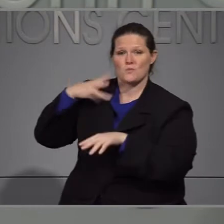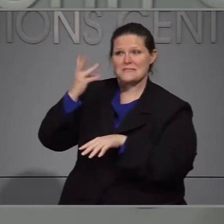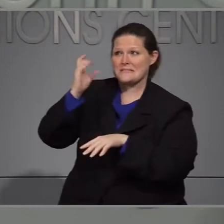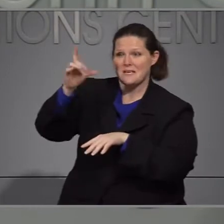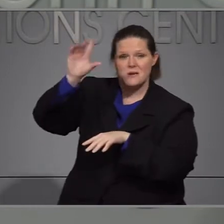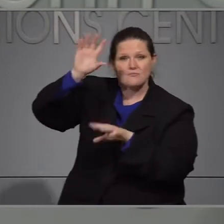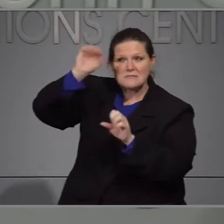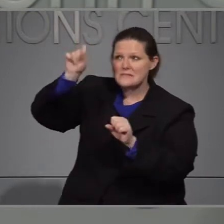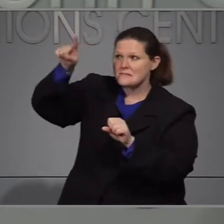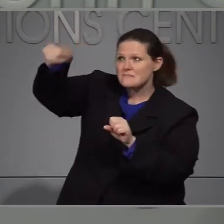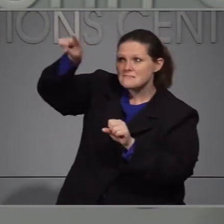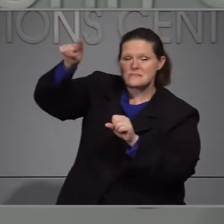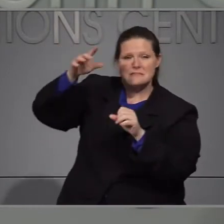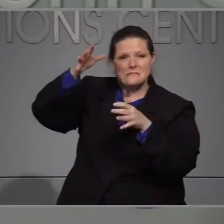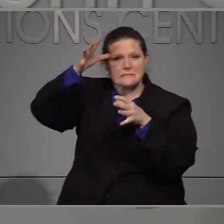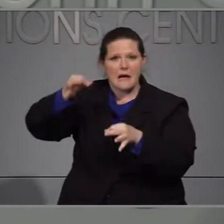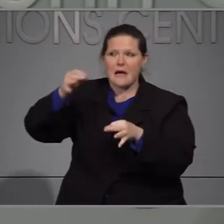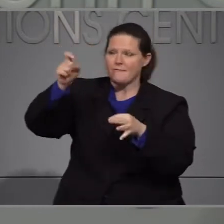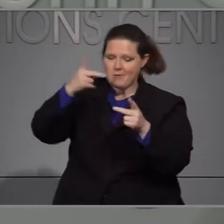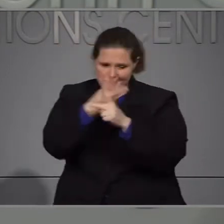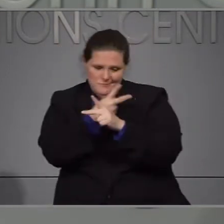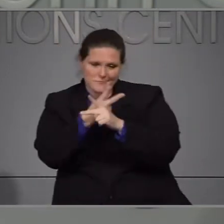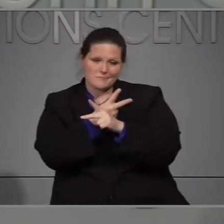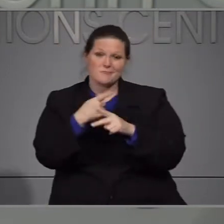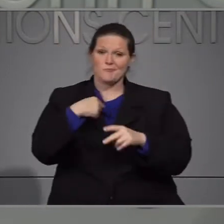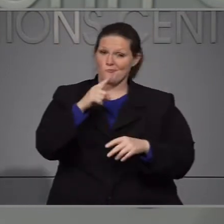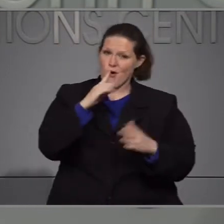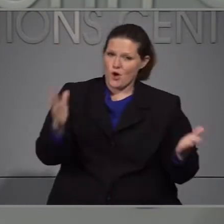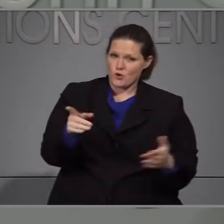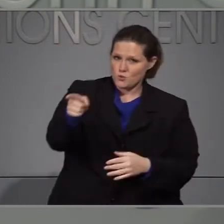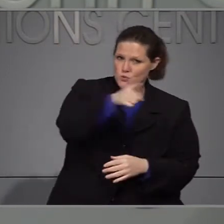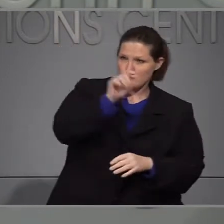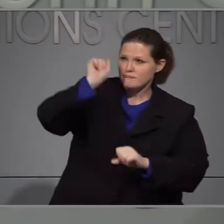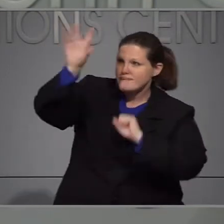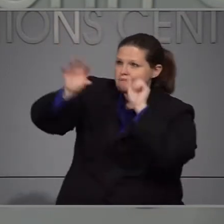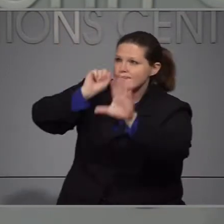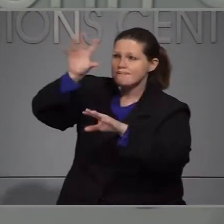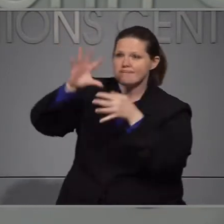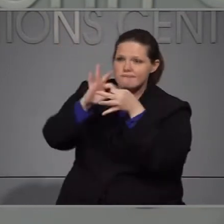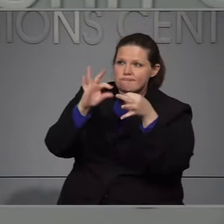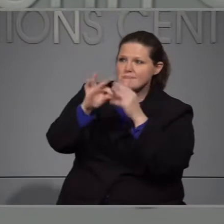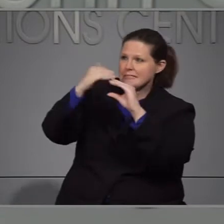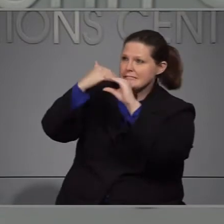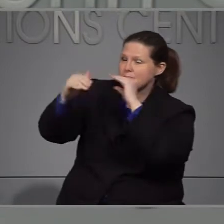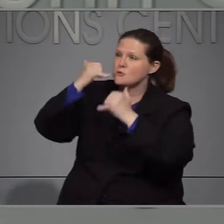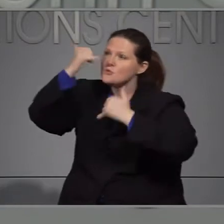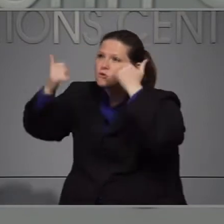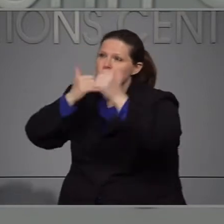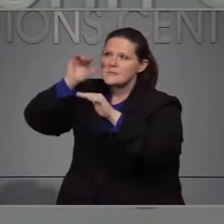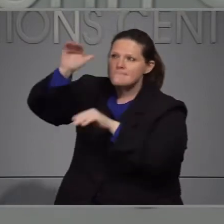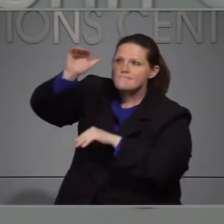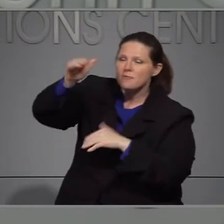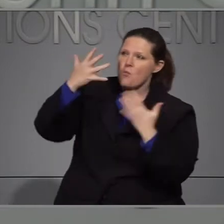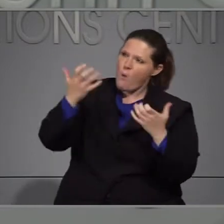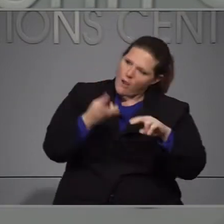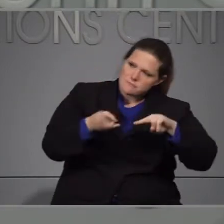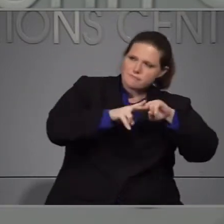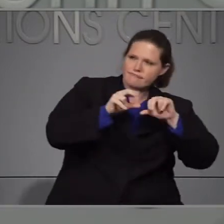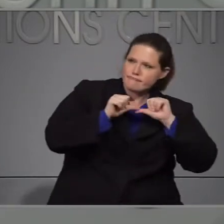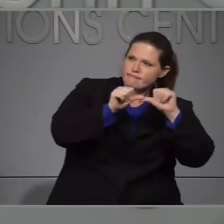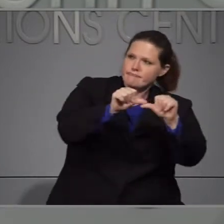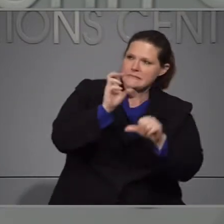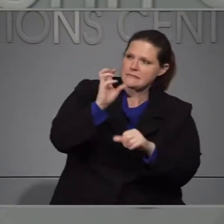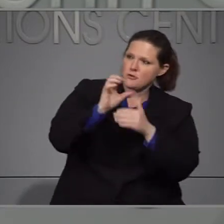los instó a las personas a que hagan que sus voces se escuchen al respecto el día de hoy está aquí conmigo la